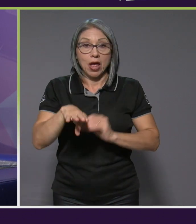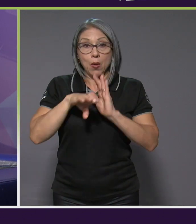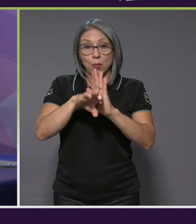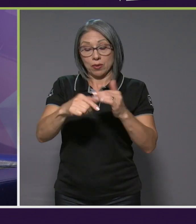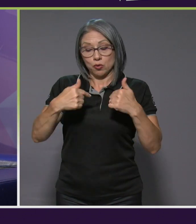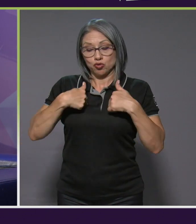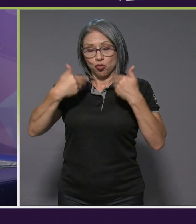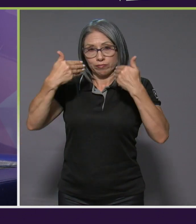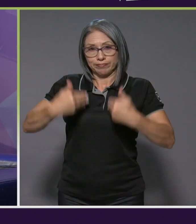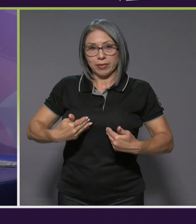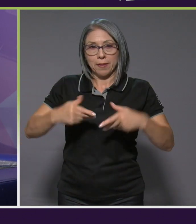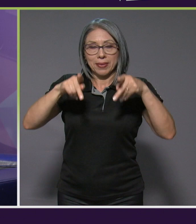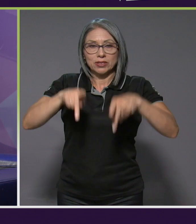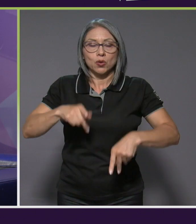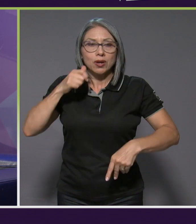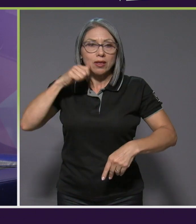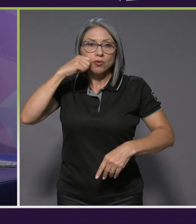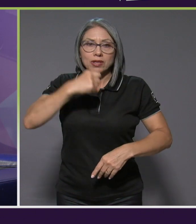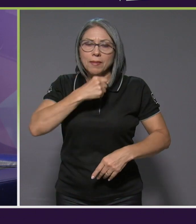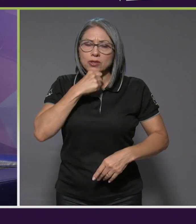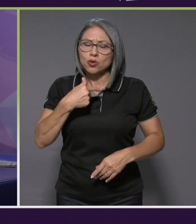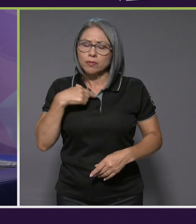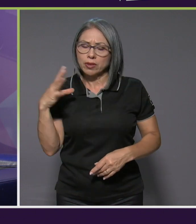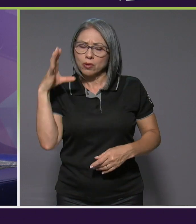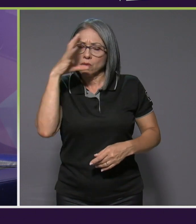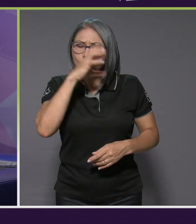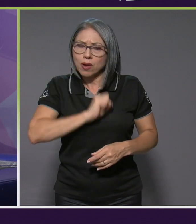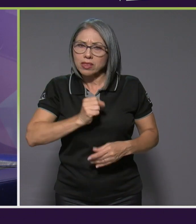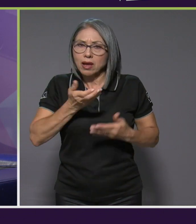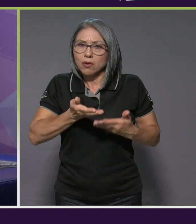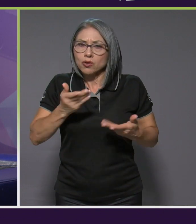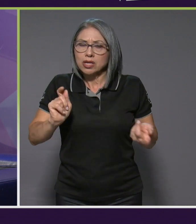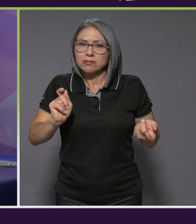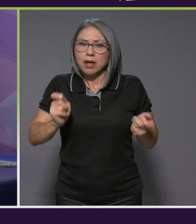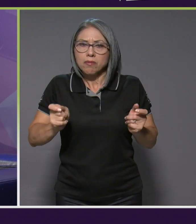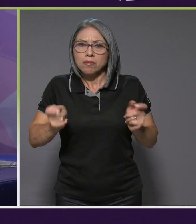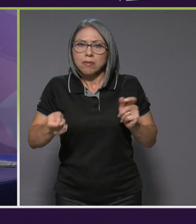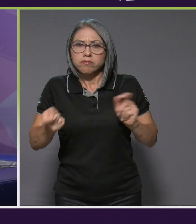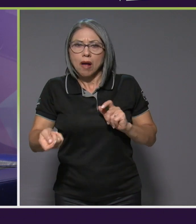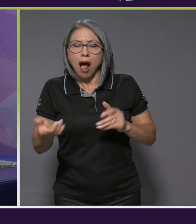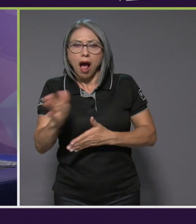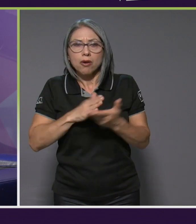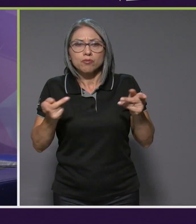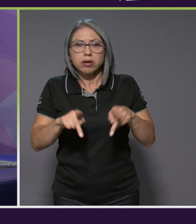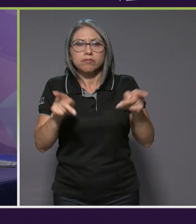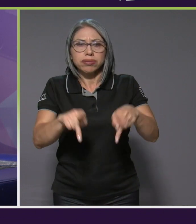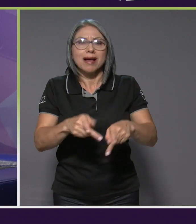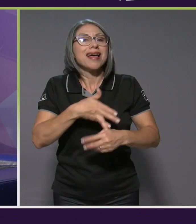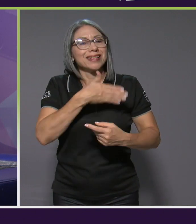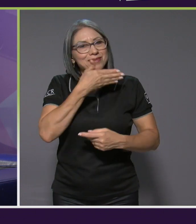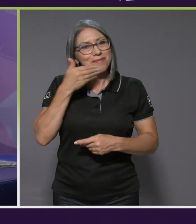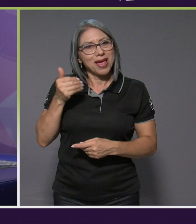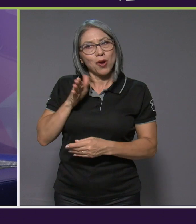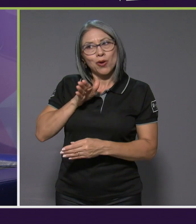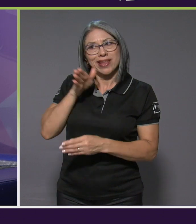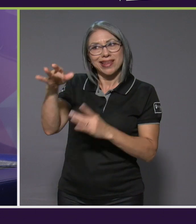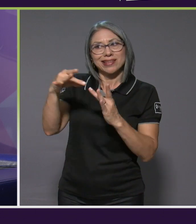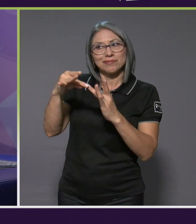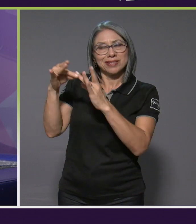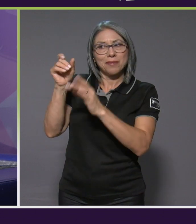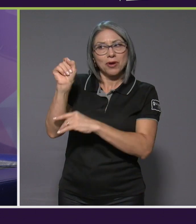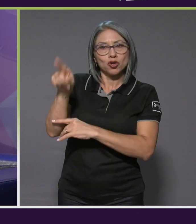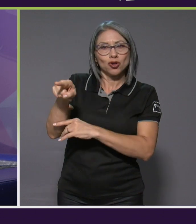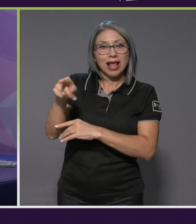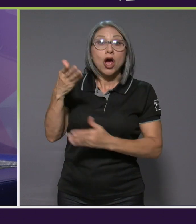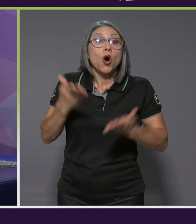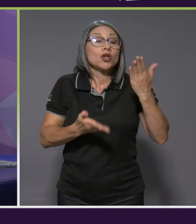adulta mayor detecto cosas, es mejor siempre consultar y abordar este tema y si tal vez yo soy el nieto, soy la